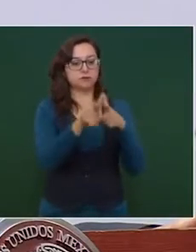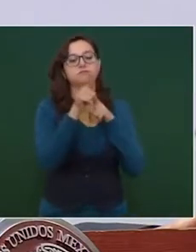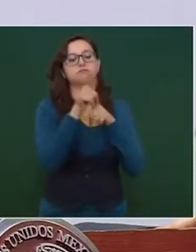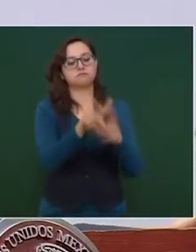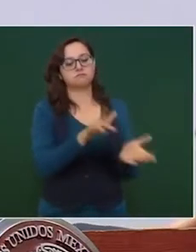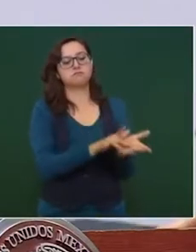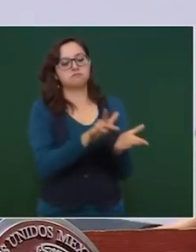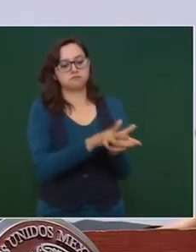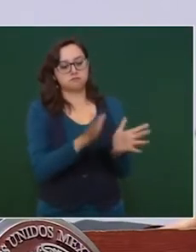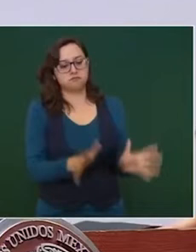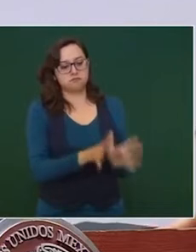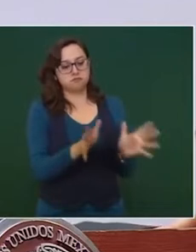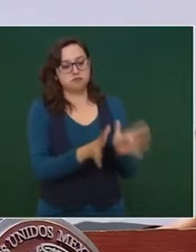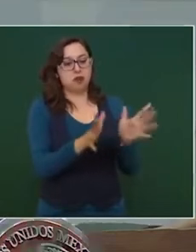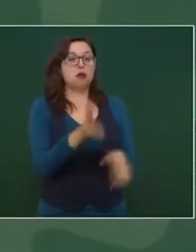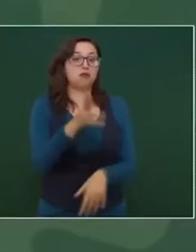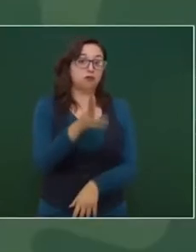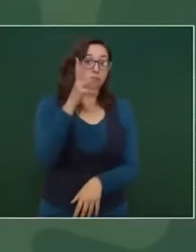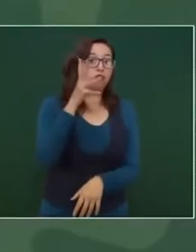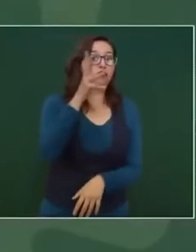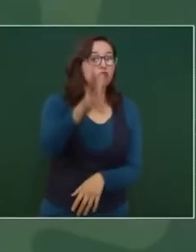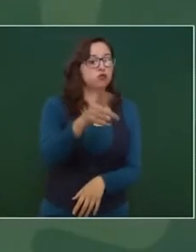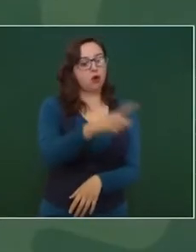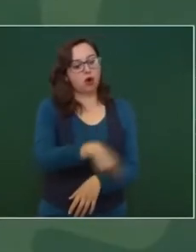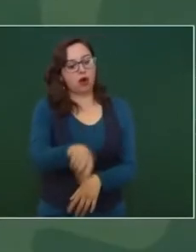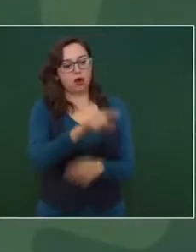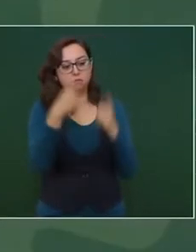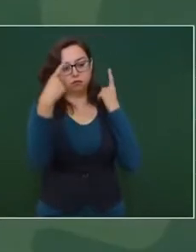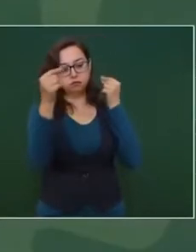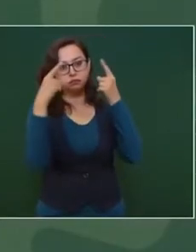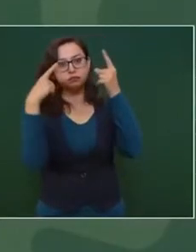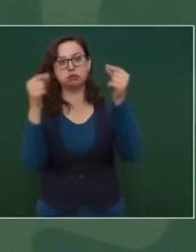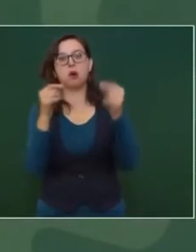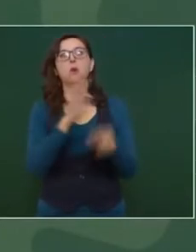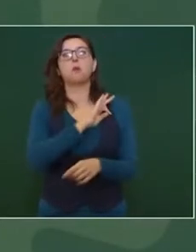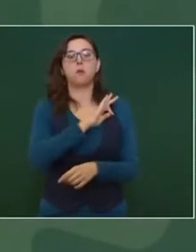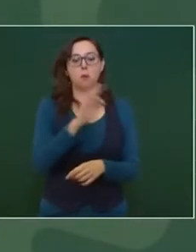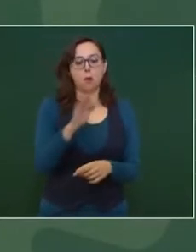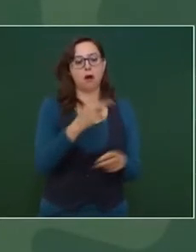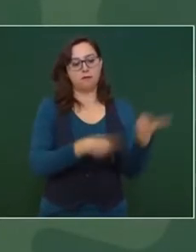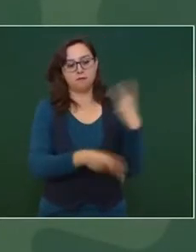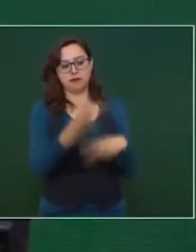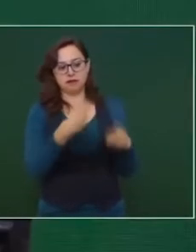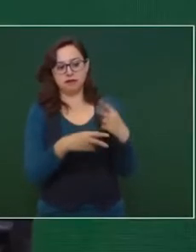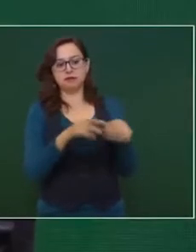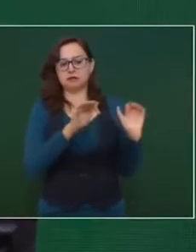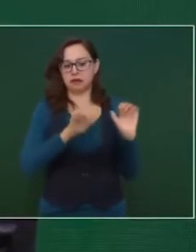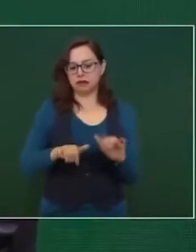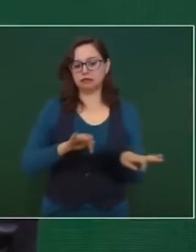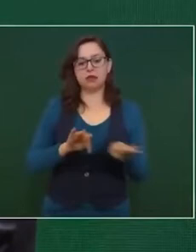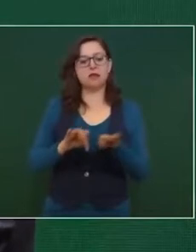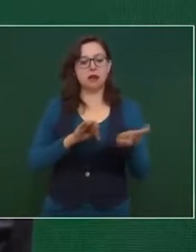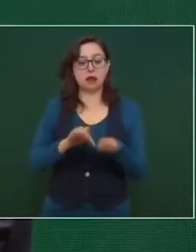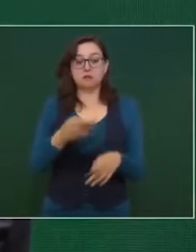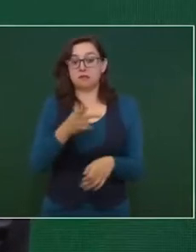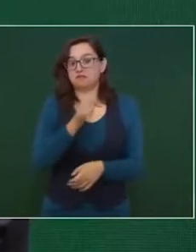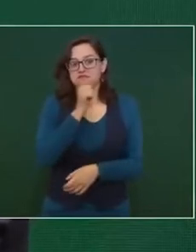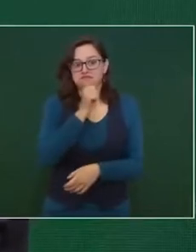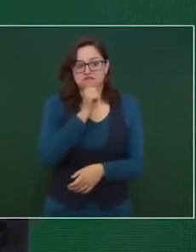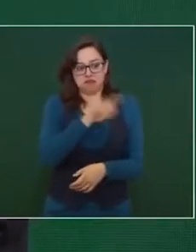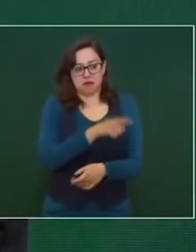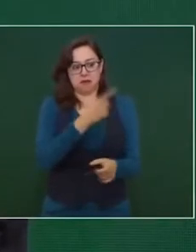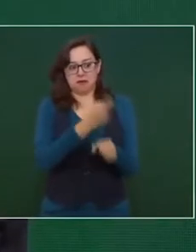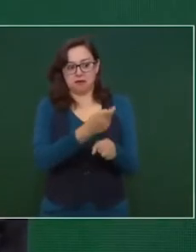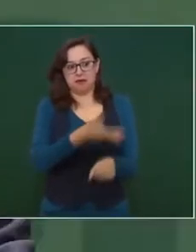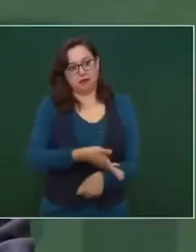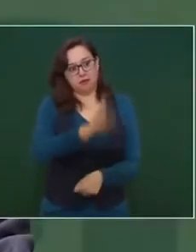disciplinas entonces sí efectivamente el apoyo con el gobierno de Cuba para tener este personal es principalmente para el